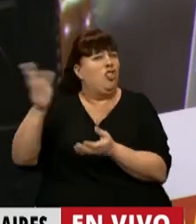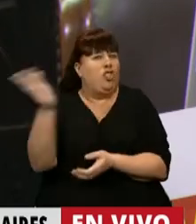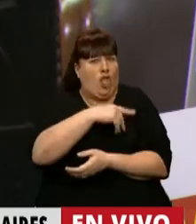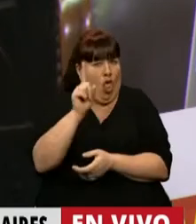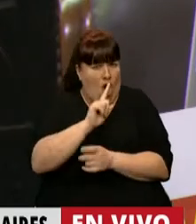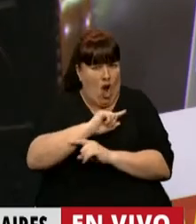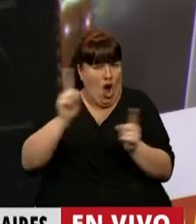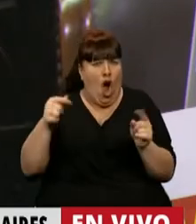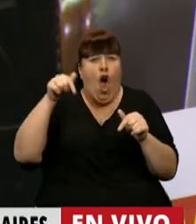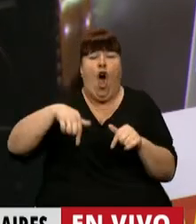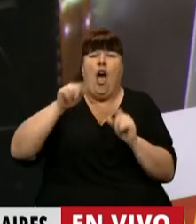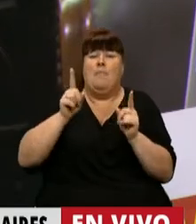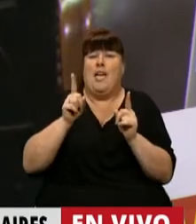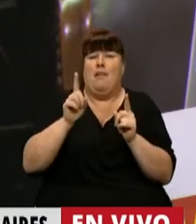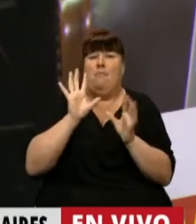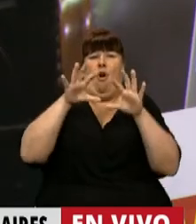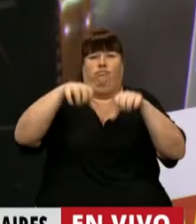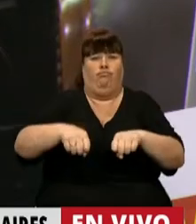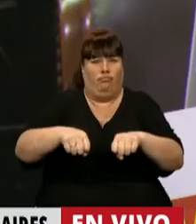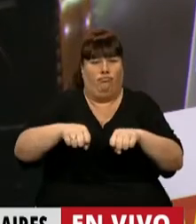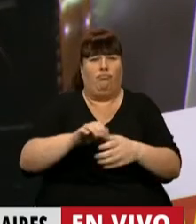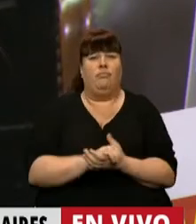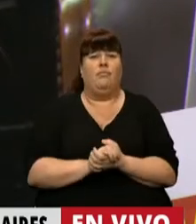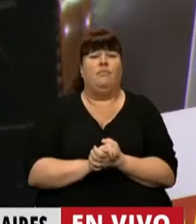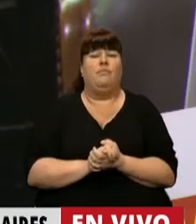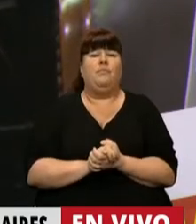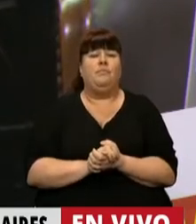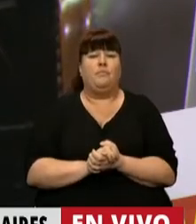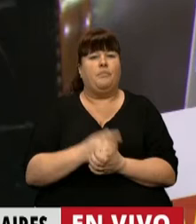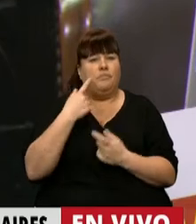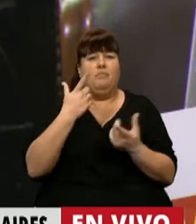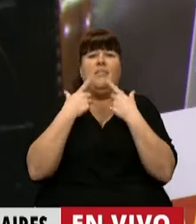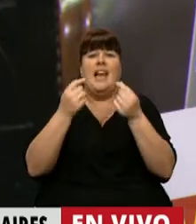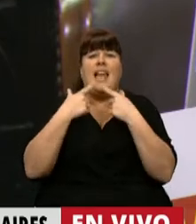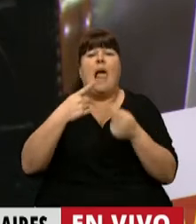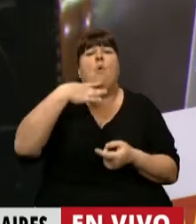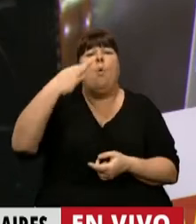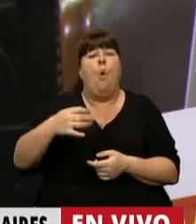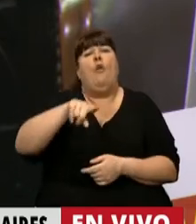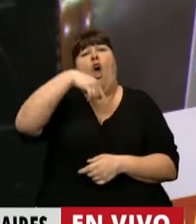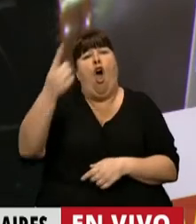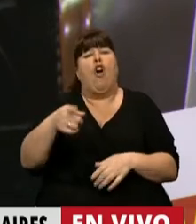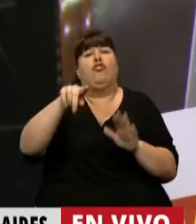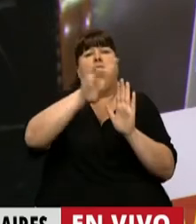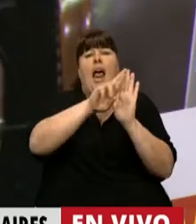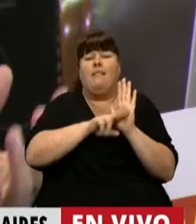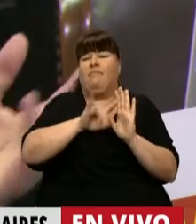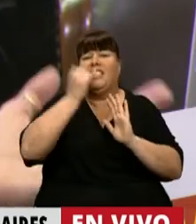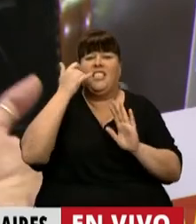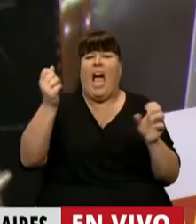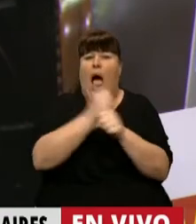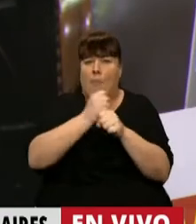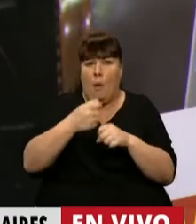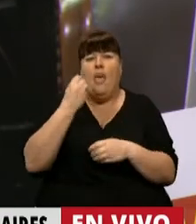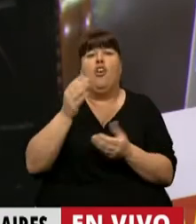no todos, ni siquiera donde hoy están instalados, y basándose en el reclamo del cumplimiento de otras normas que han sido aprobadas,